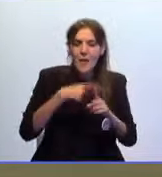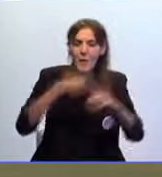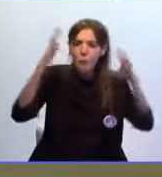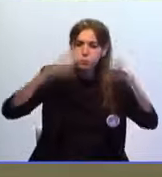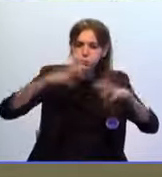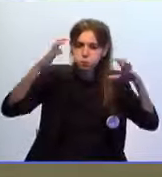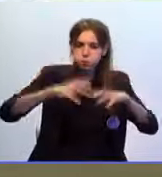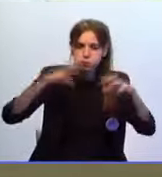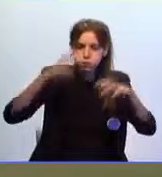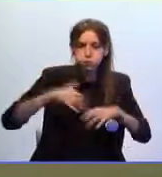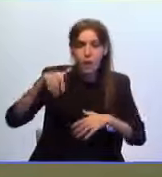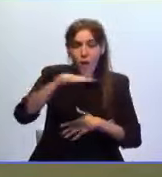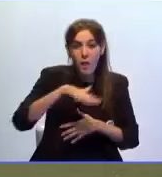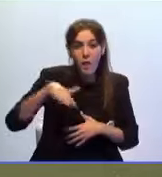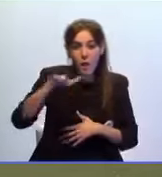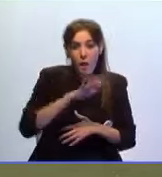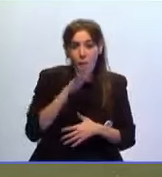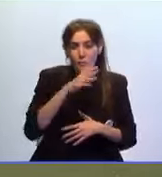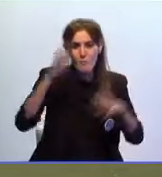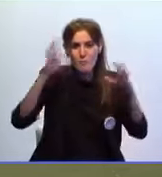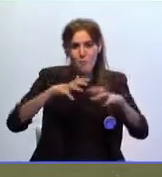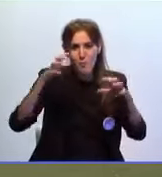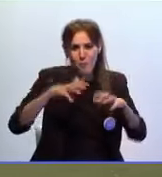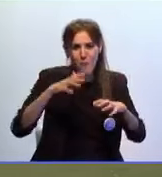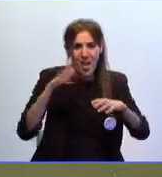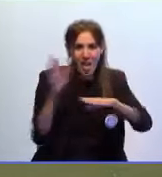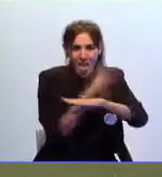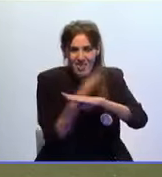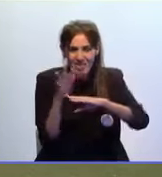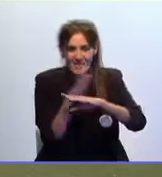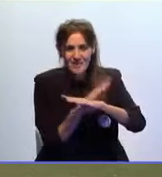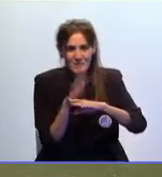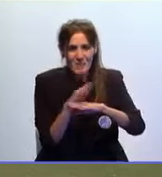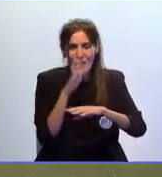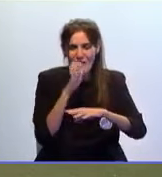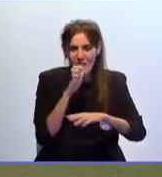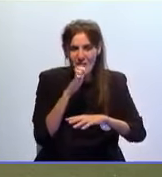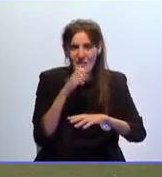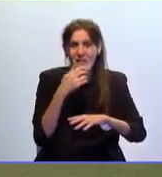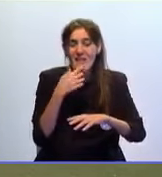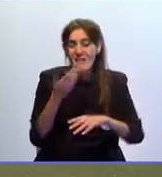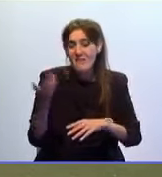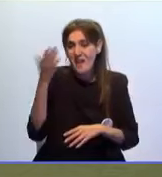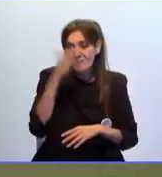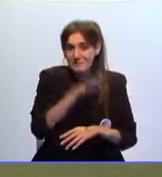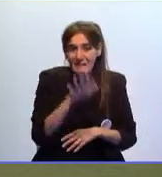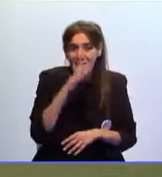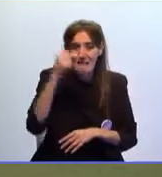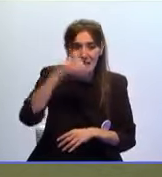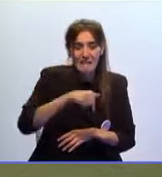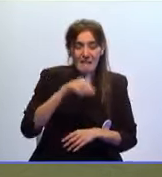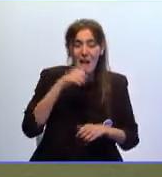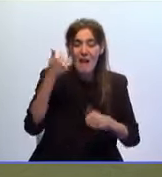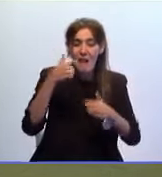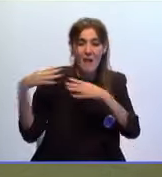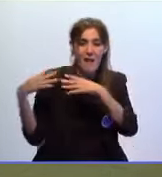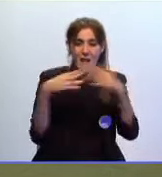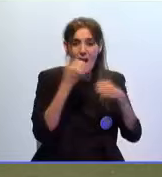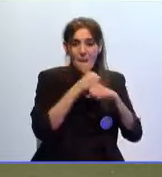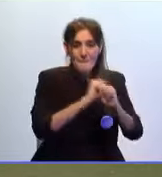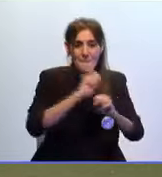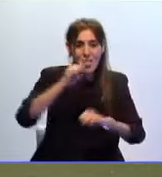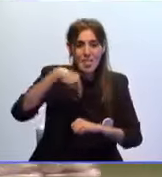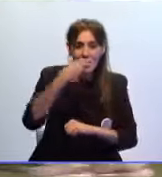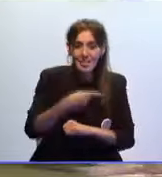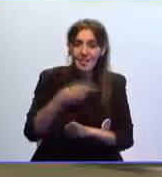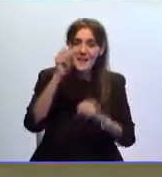torrenciales caídas en la zona han dejado maltrecho el césped del estadio de Chapín La eliminatoria a partido único ha sido trasladada al próximo